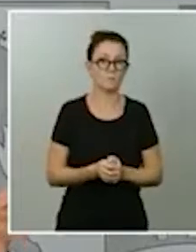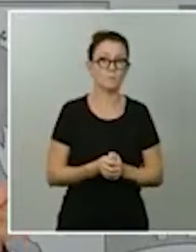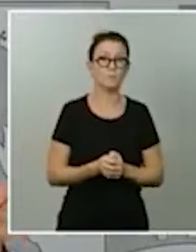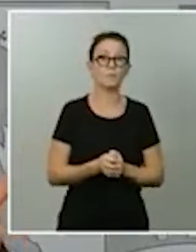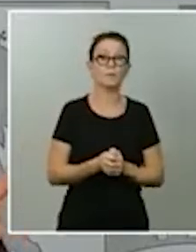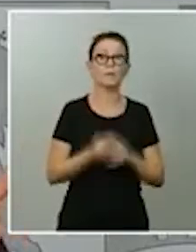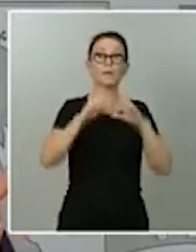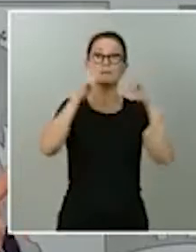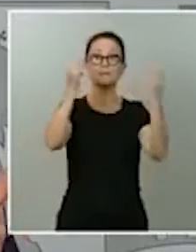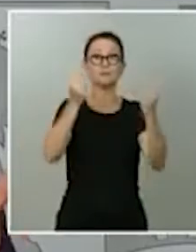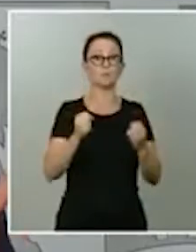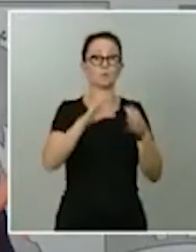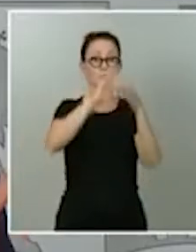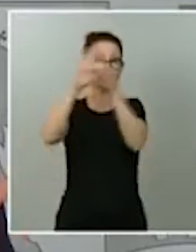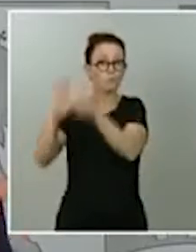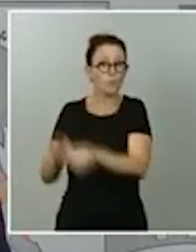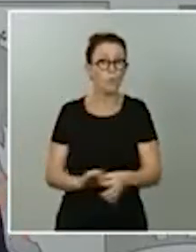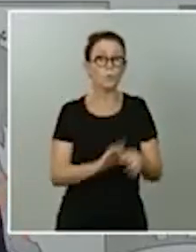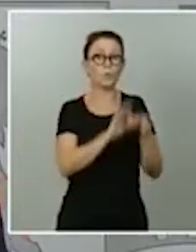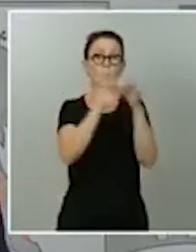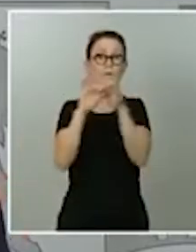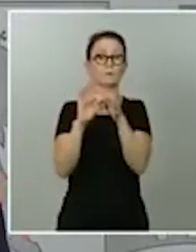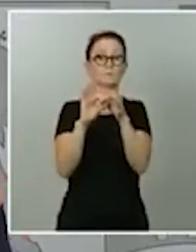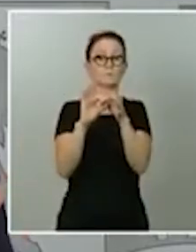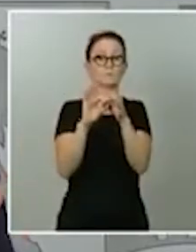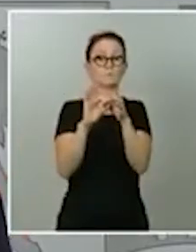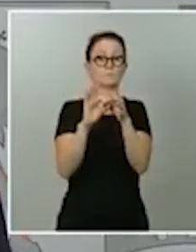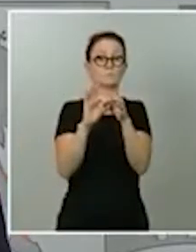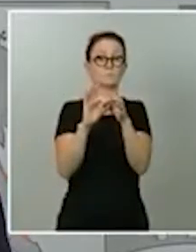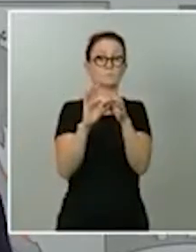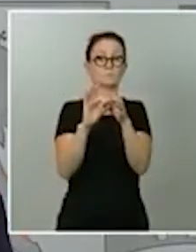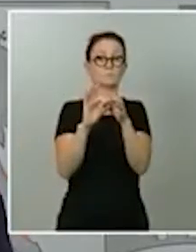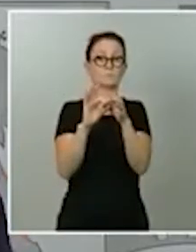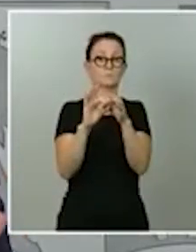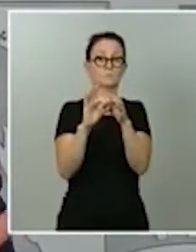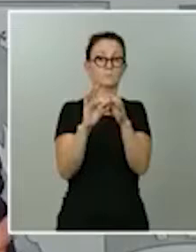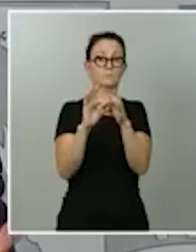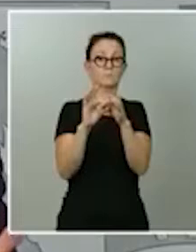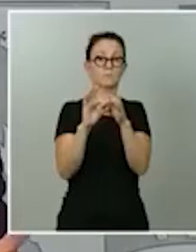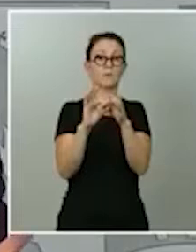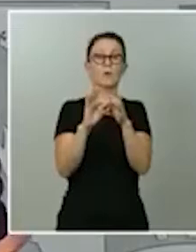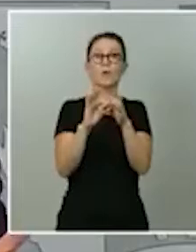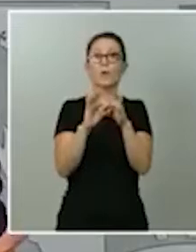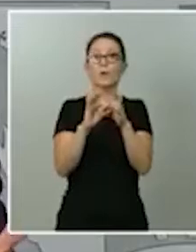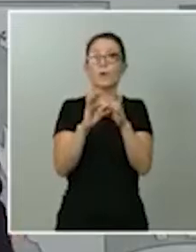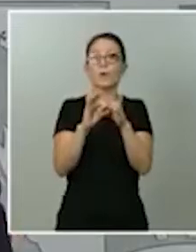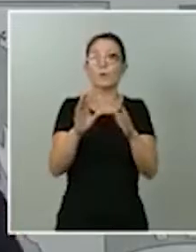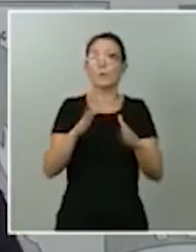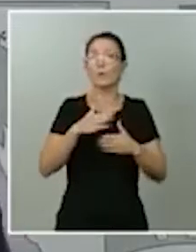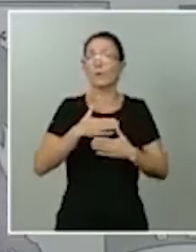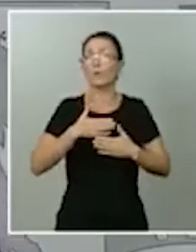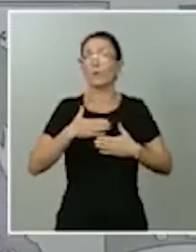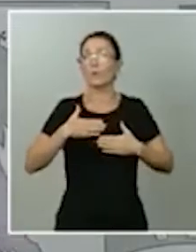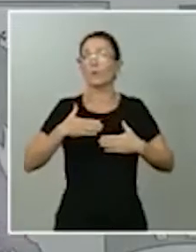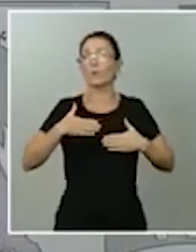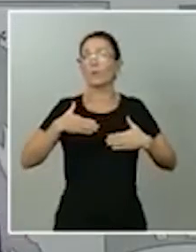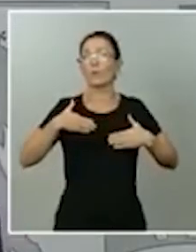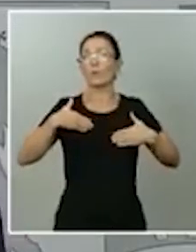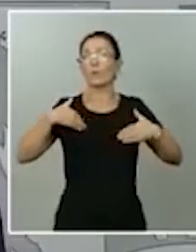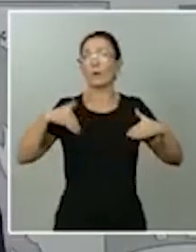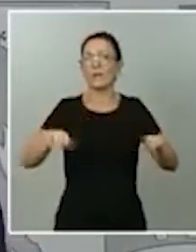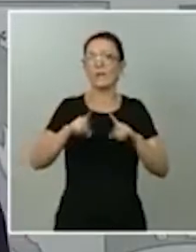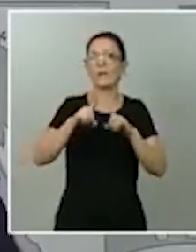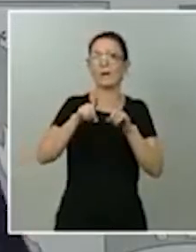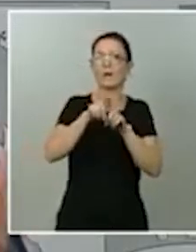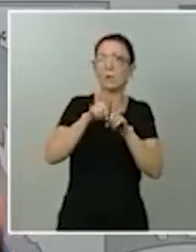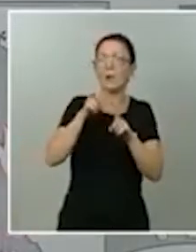apartando de la lucha partidaria cualquier tipo de cuestión vinculada con el COVID, porque aquí al final hay gobiernos autonómicos